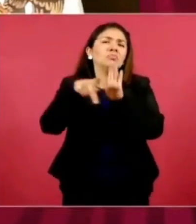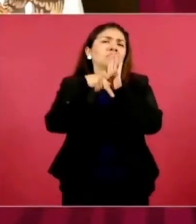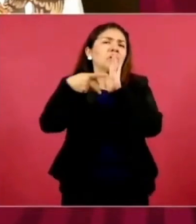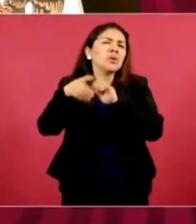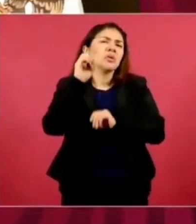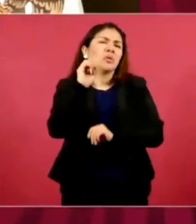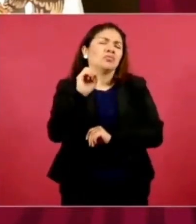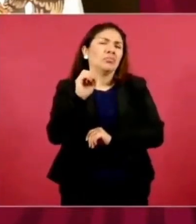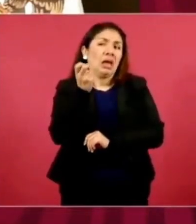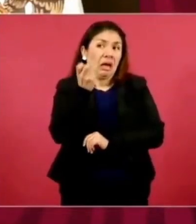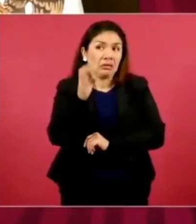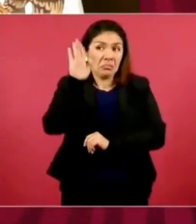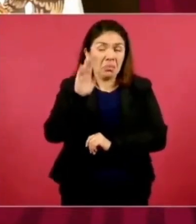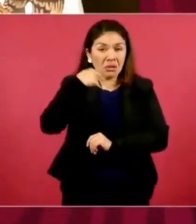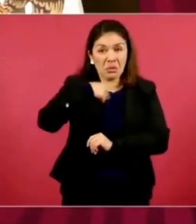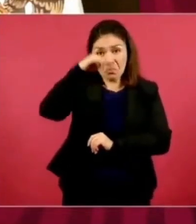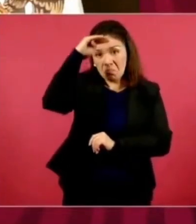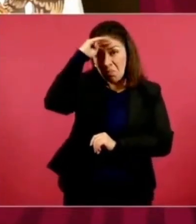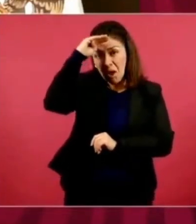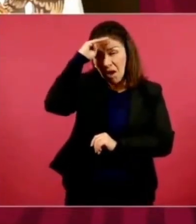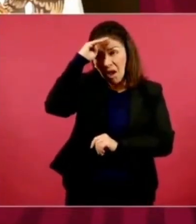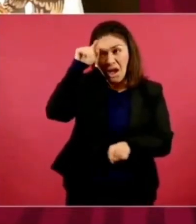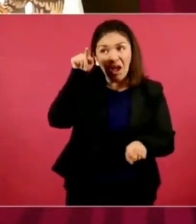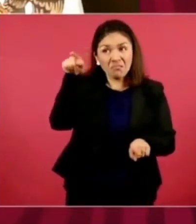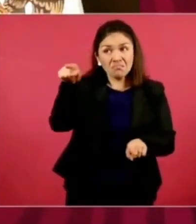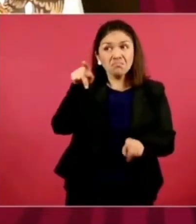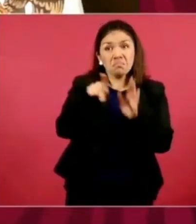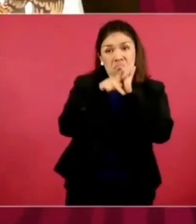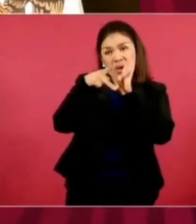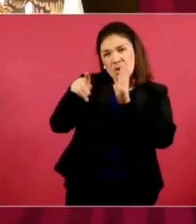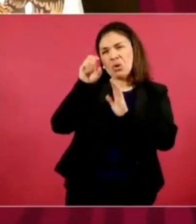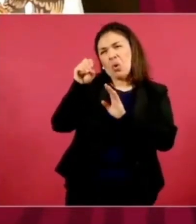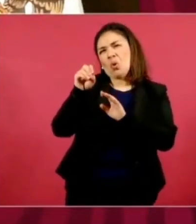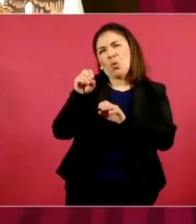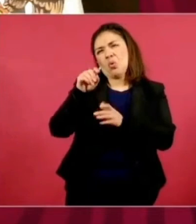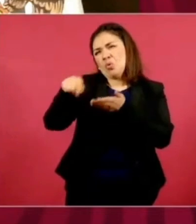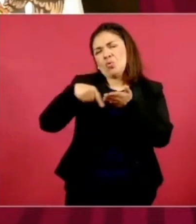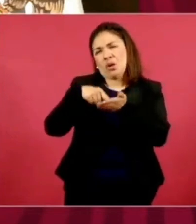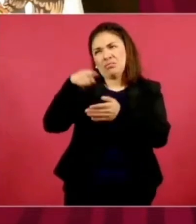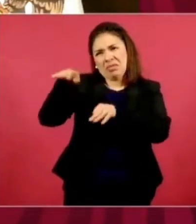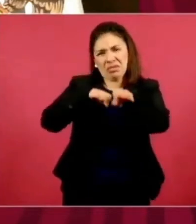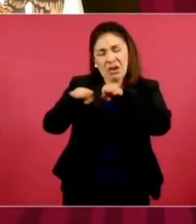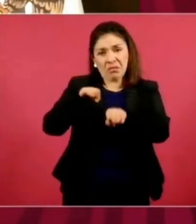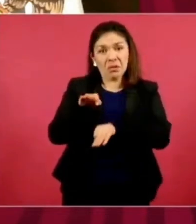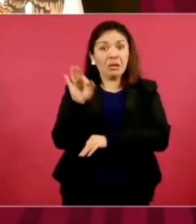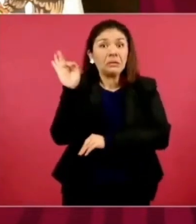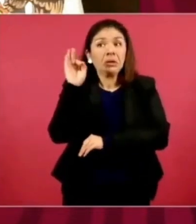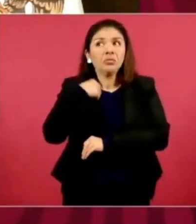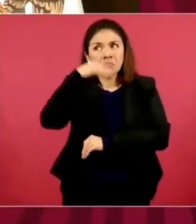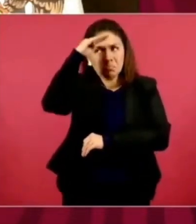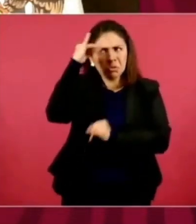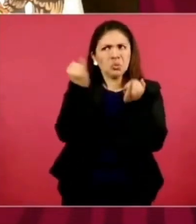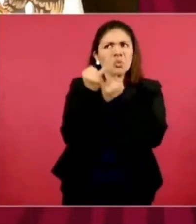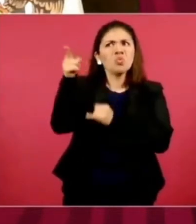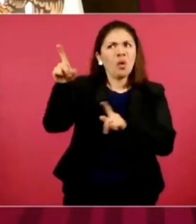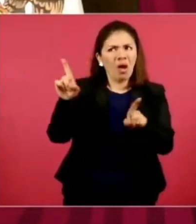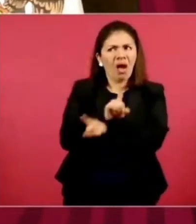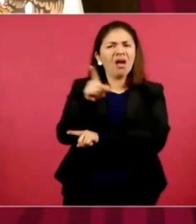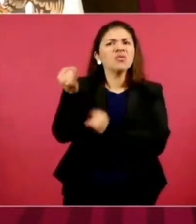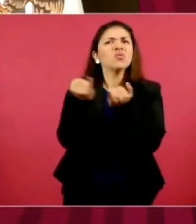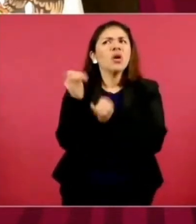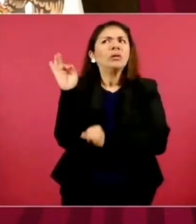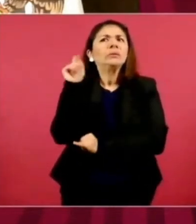nos daría a pensar que podemos suponer algo de ese mismo medio, pero no nos basamos en suposiciones, sino en una investigación